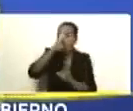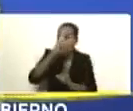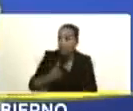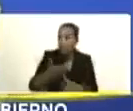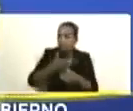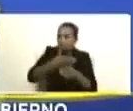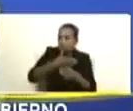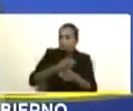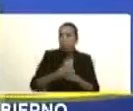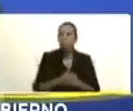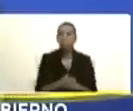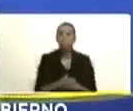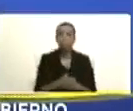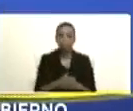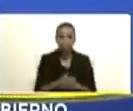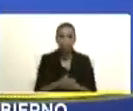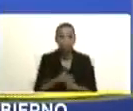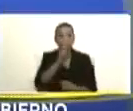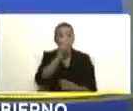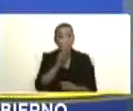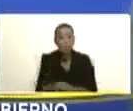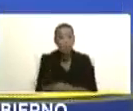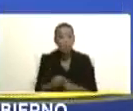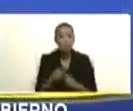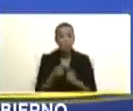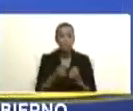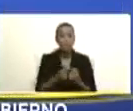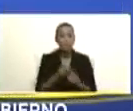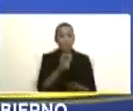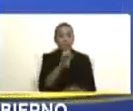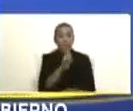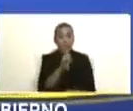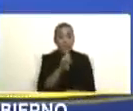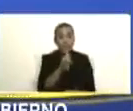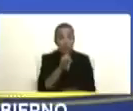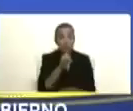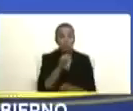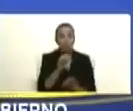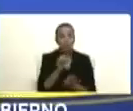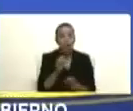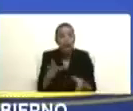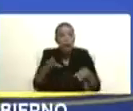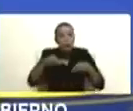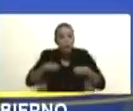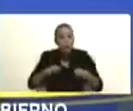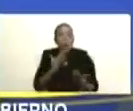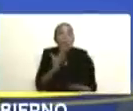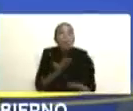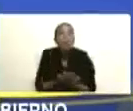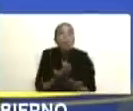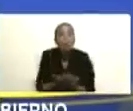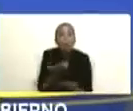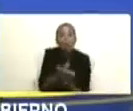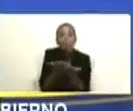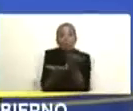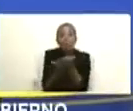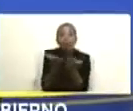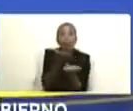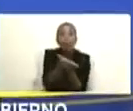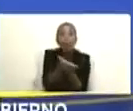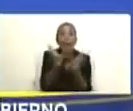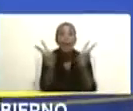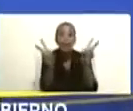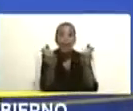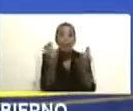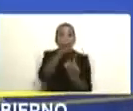Y también he acogido, recibo y propongo el